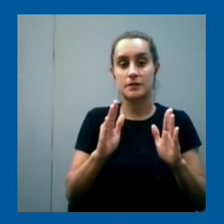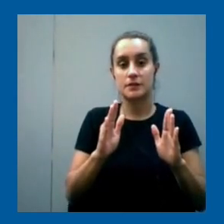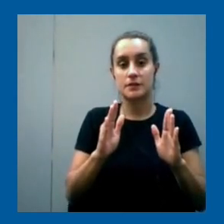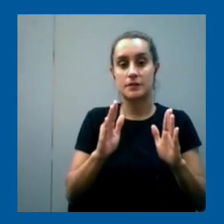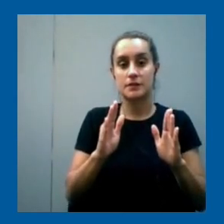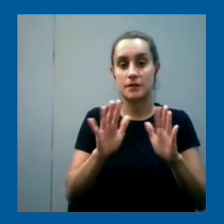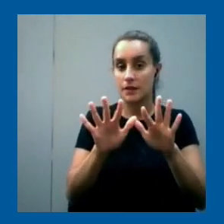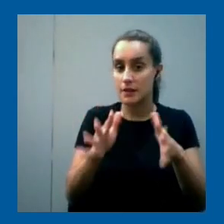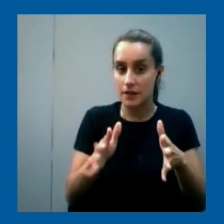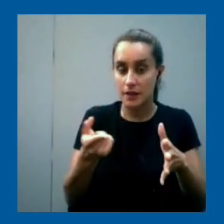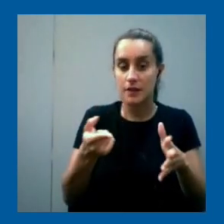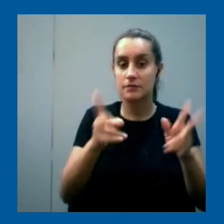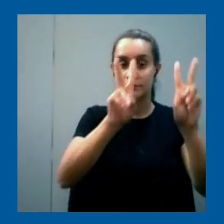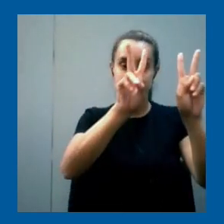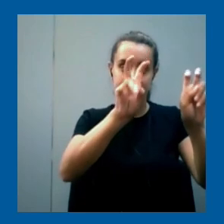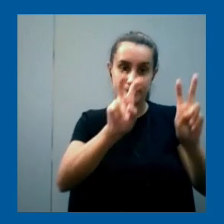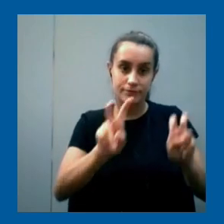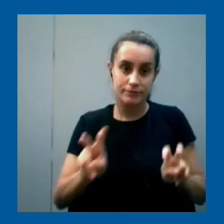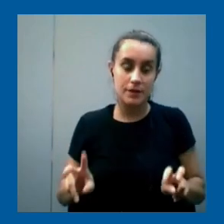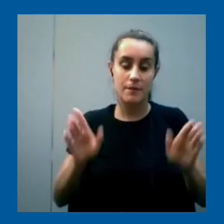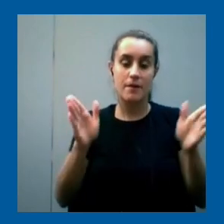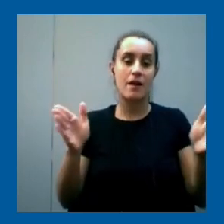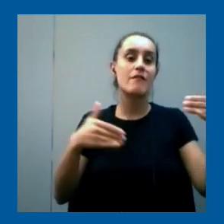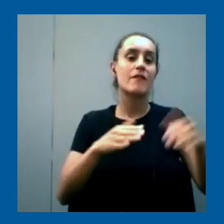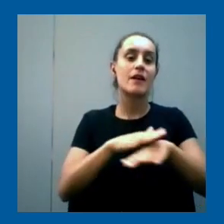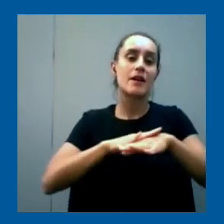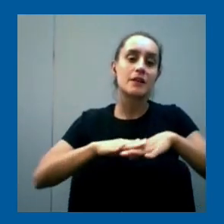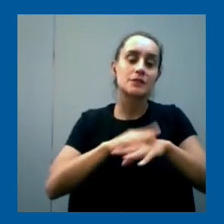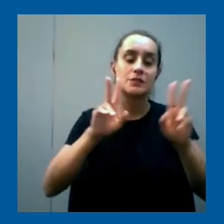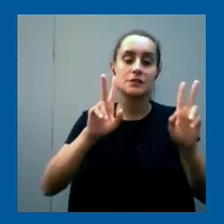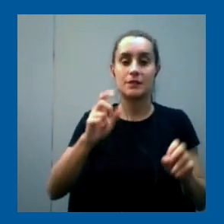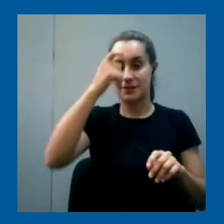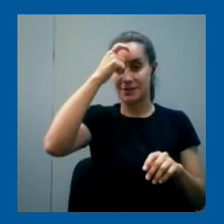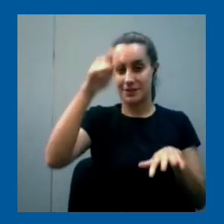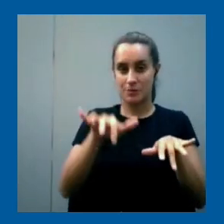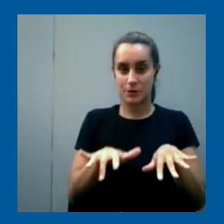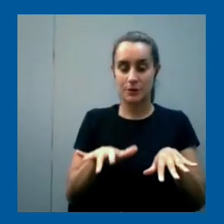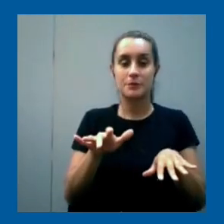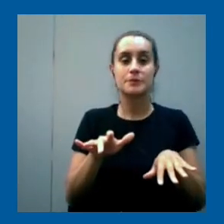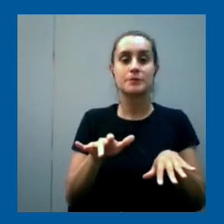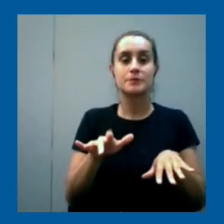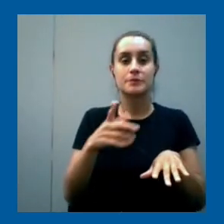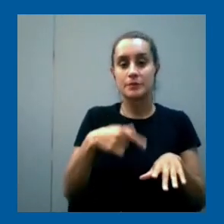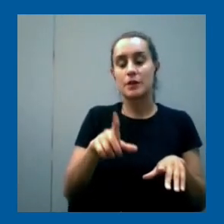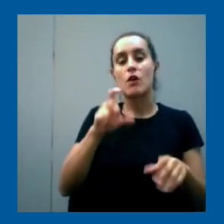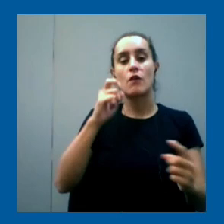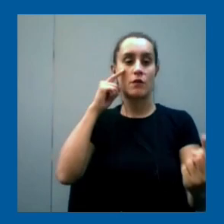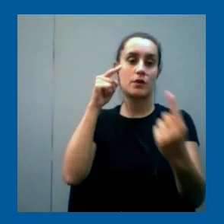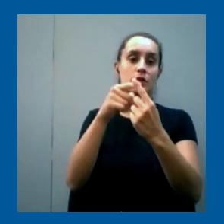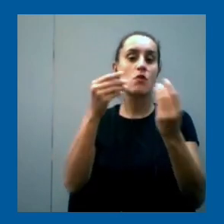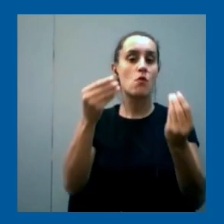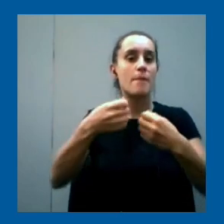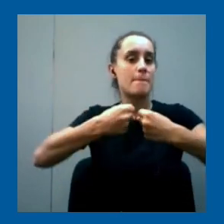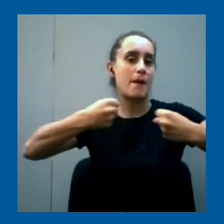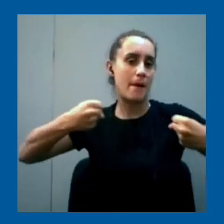los contenidos estructurantes y las cuestiones básicas de ciencia de la computación si apuntando a ir a mayor complejidad